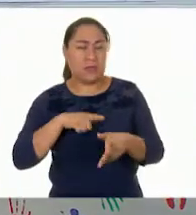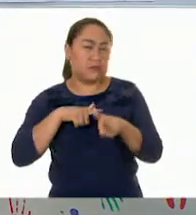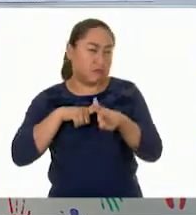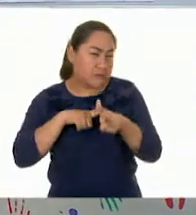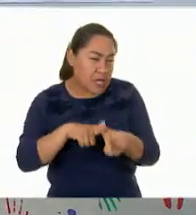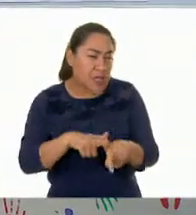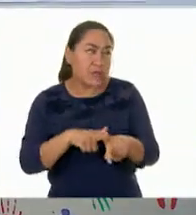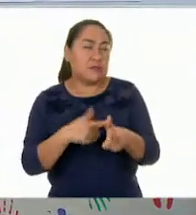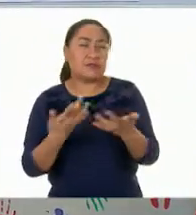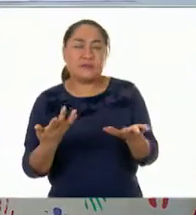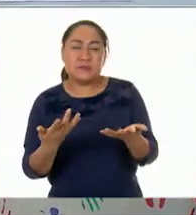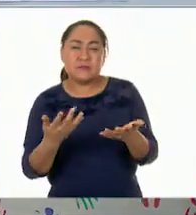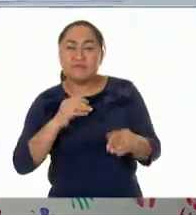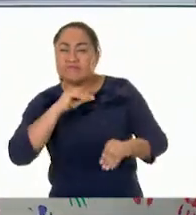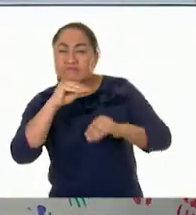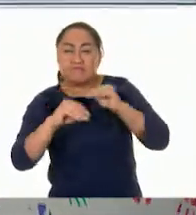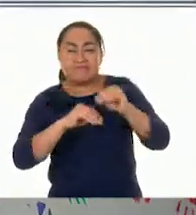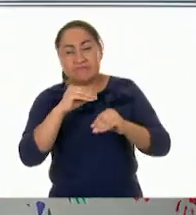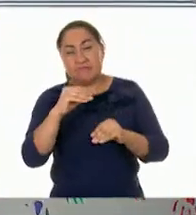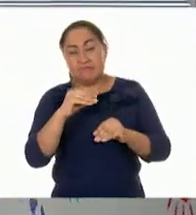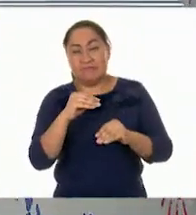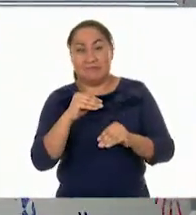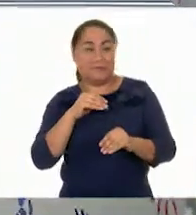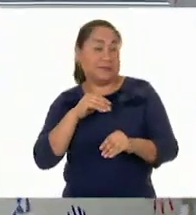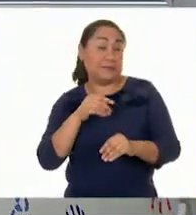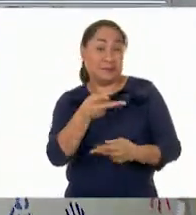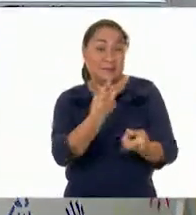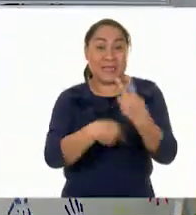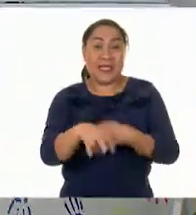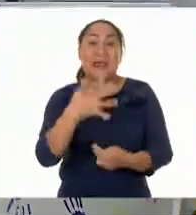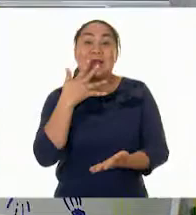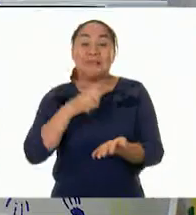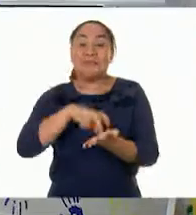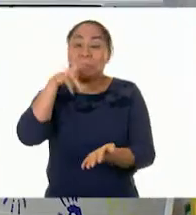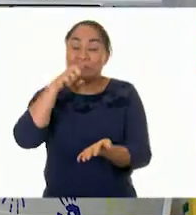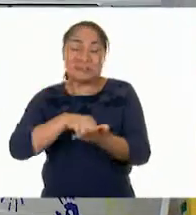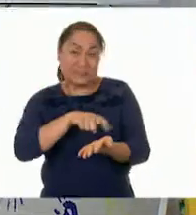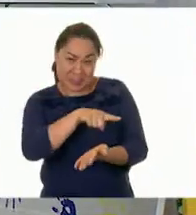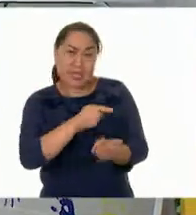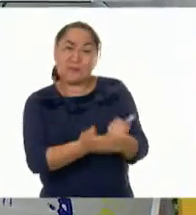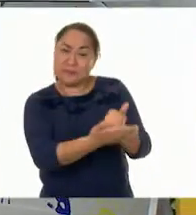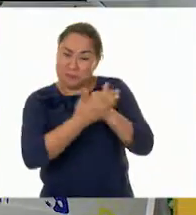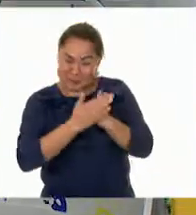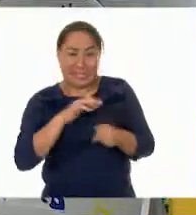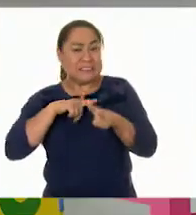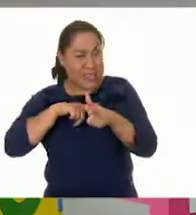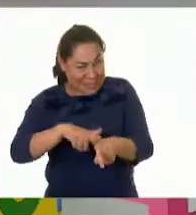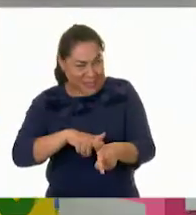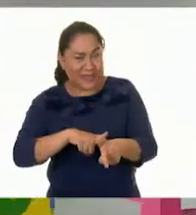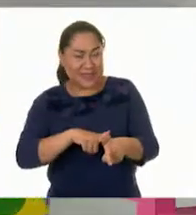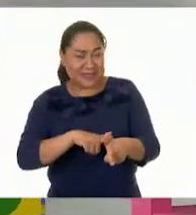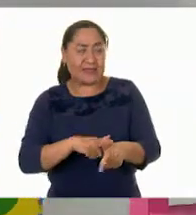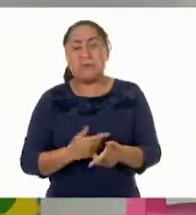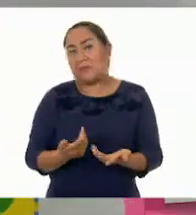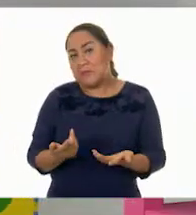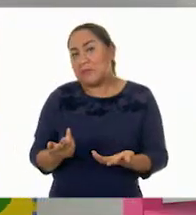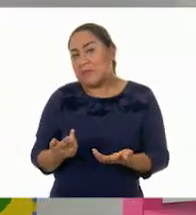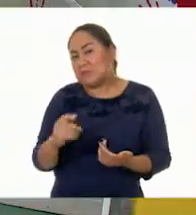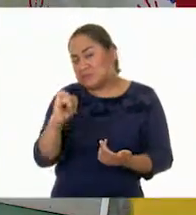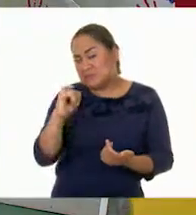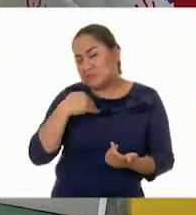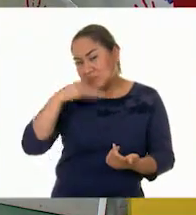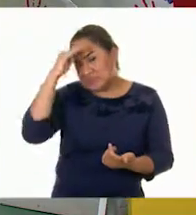Y Rana Lucía, como es la invitada, pues vamos a seguir trabajando con ella. ¿Te parece? Me parece muy bien. Pero para esto